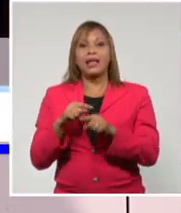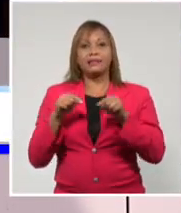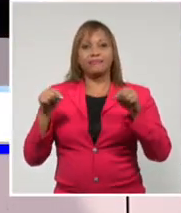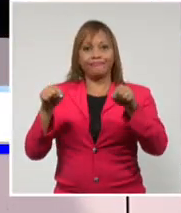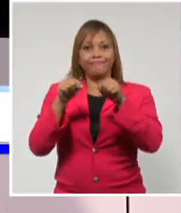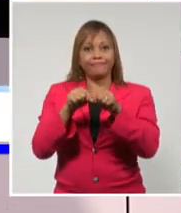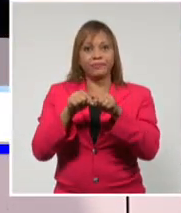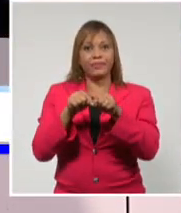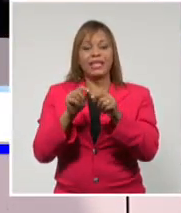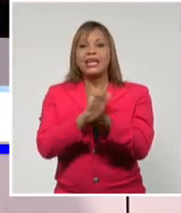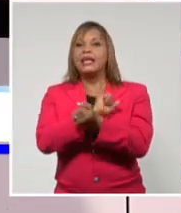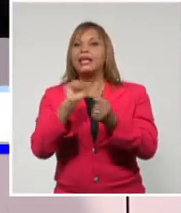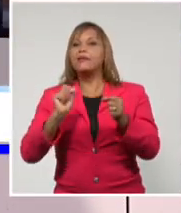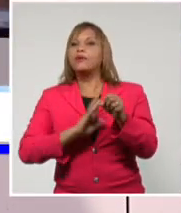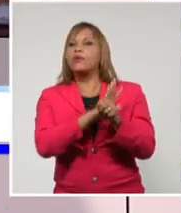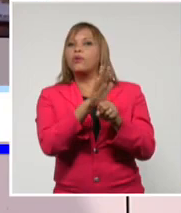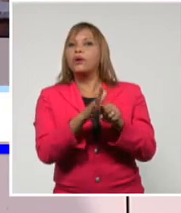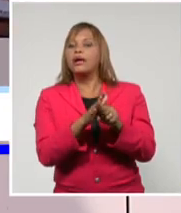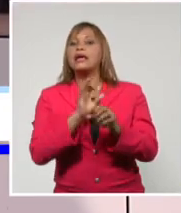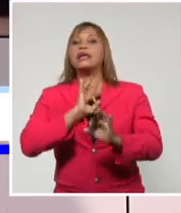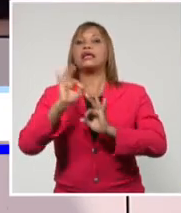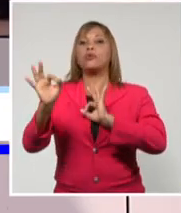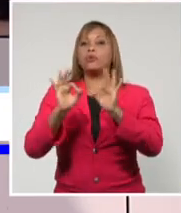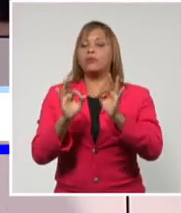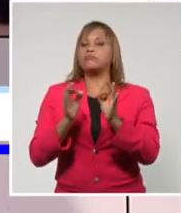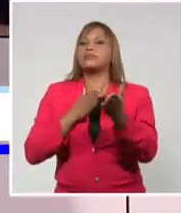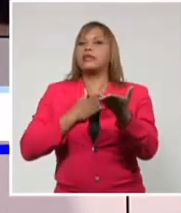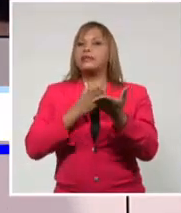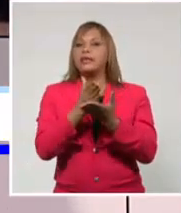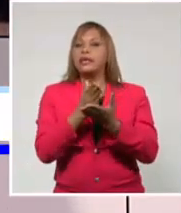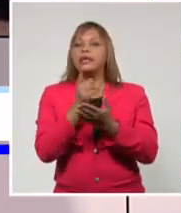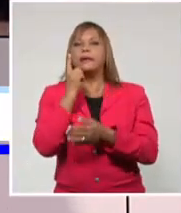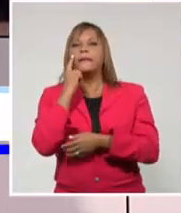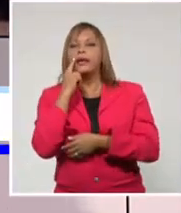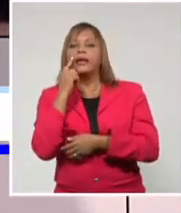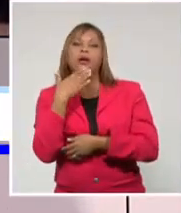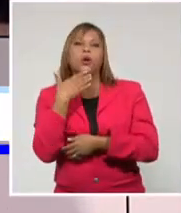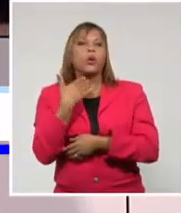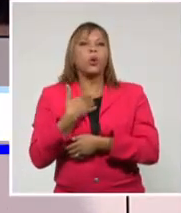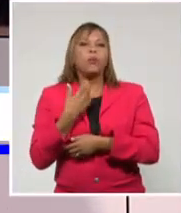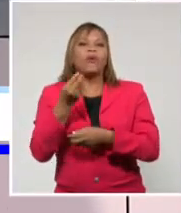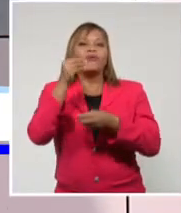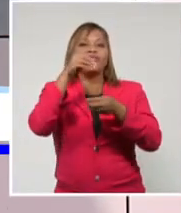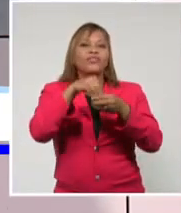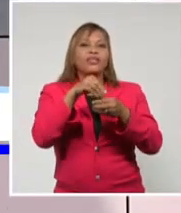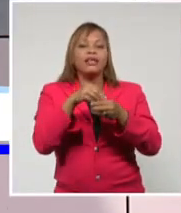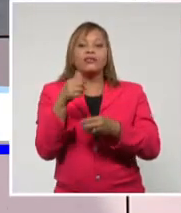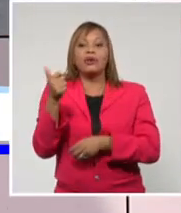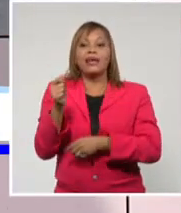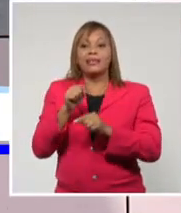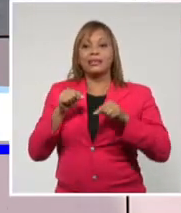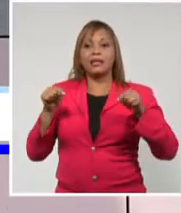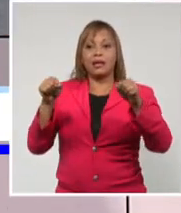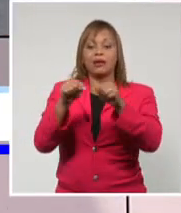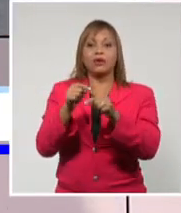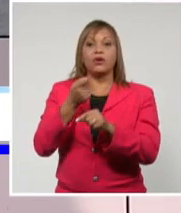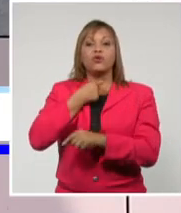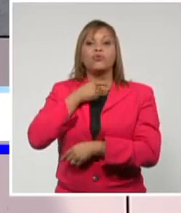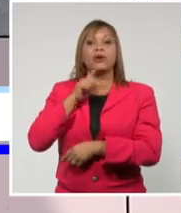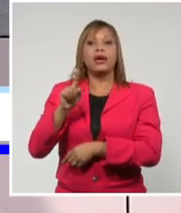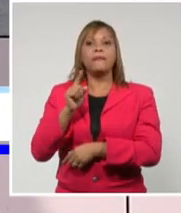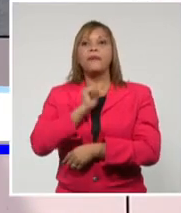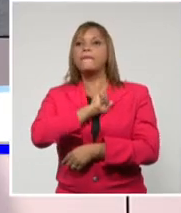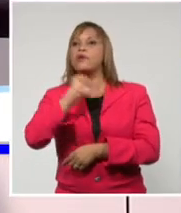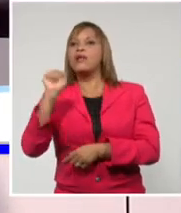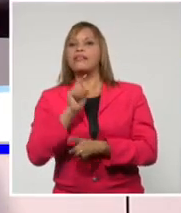-19, no se puede descuidar lo que sucede dentro de las aulas. No deben, ni por asomo, y esto es solo un ejemplo, violarse